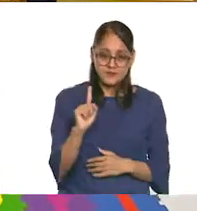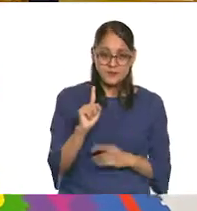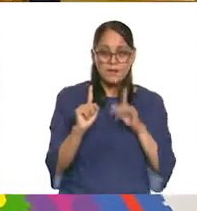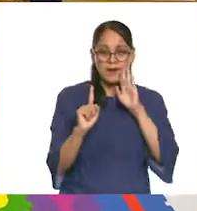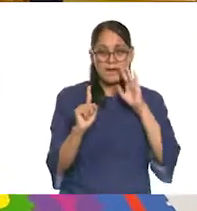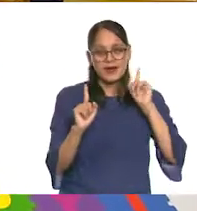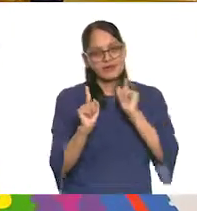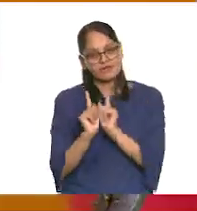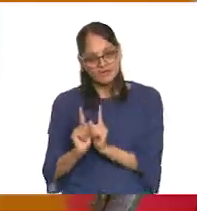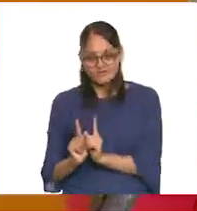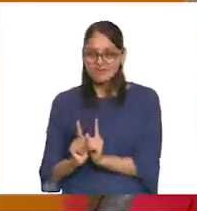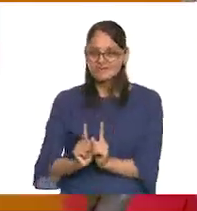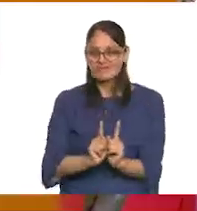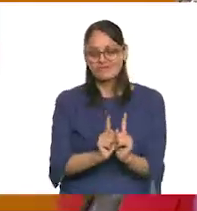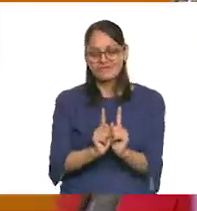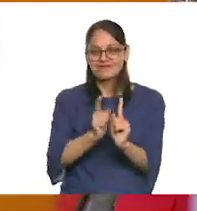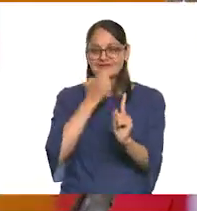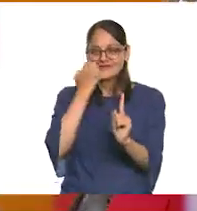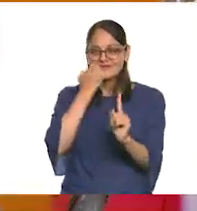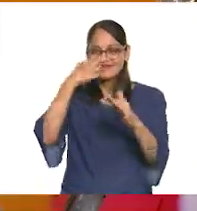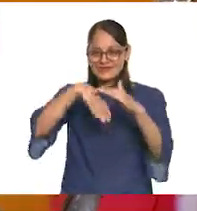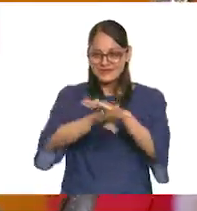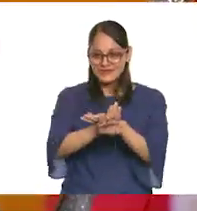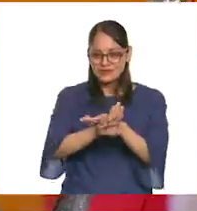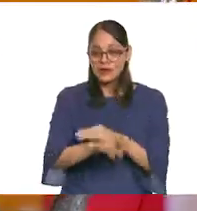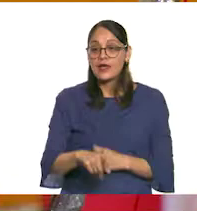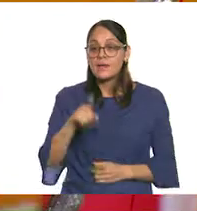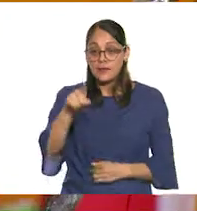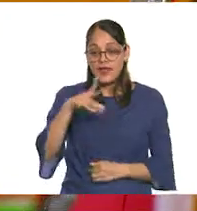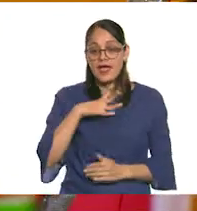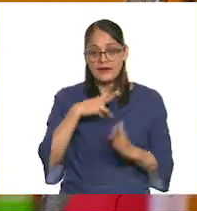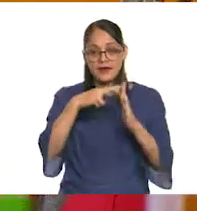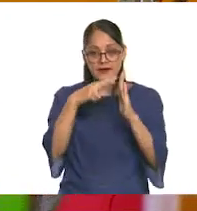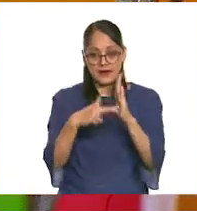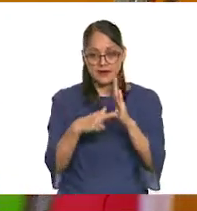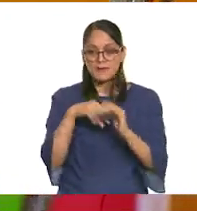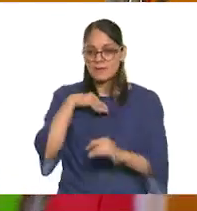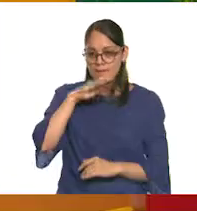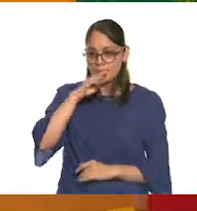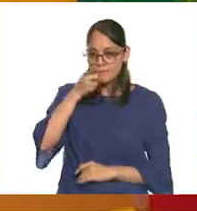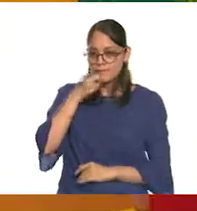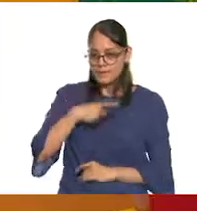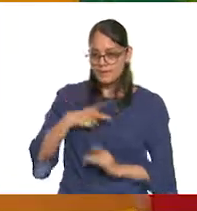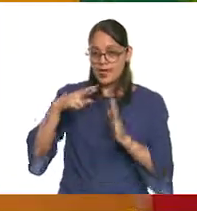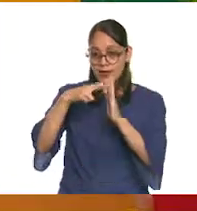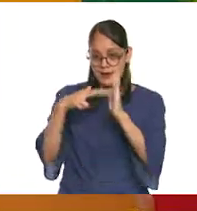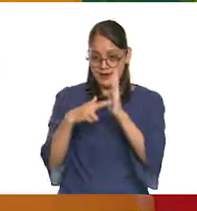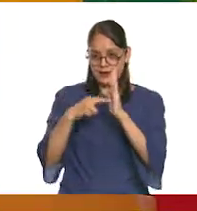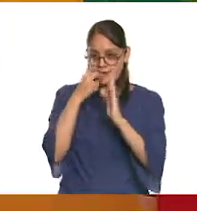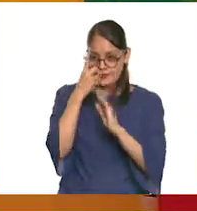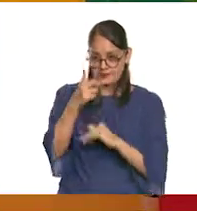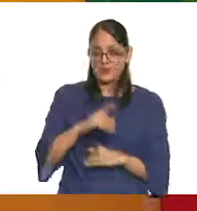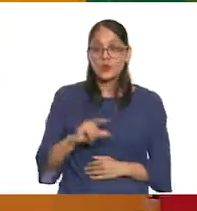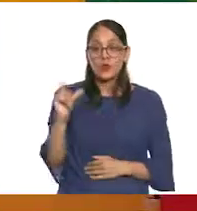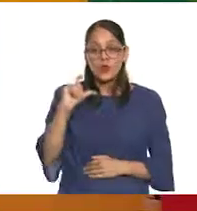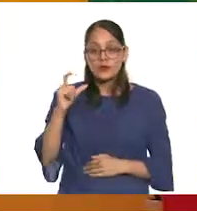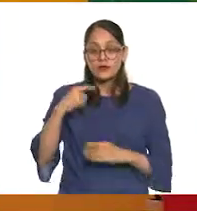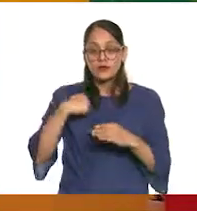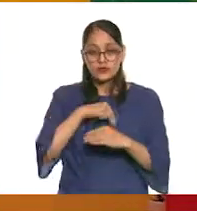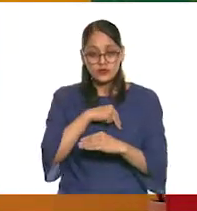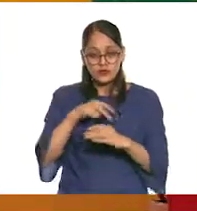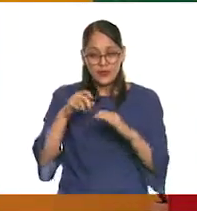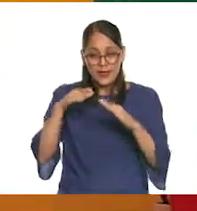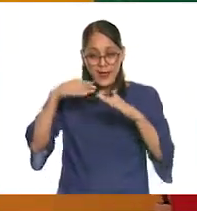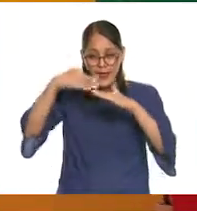mamá. Y entonces estaba la regla, o mi mamá había puesto la regla, de que cuando entráramos